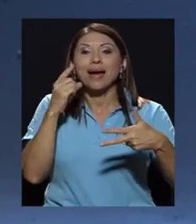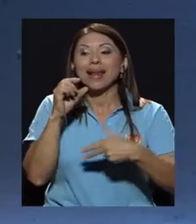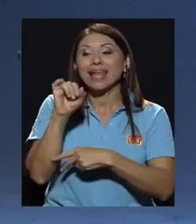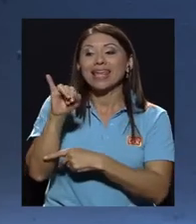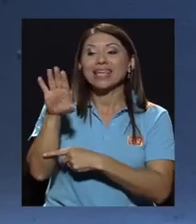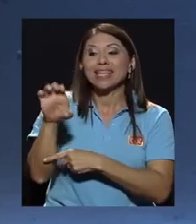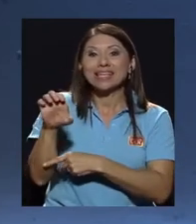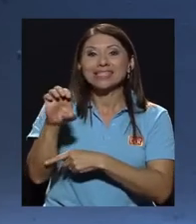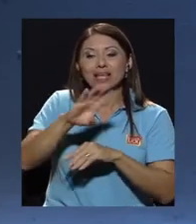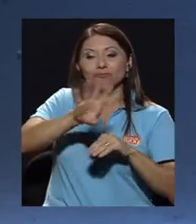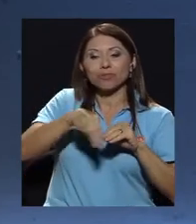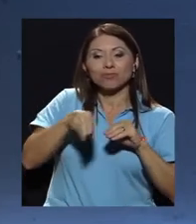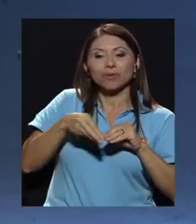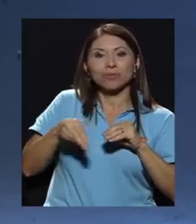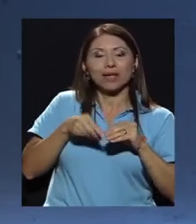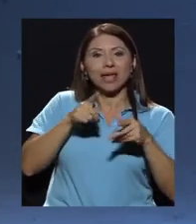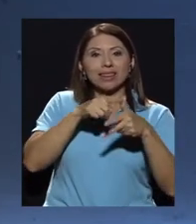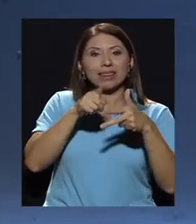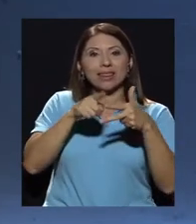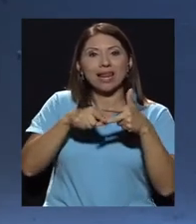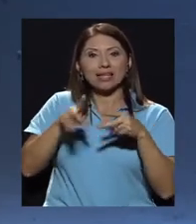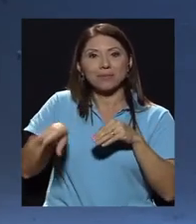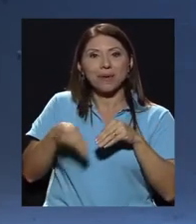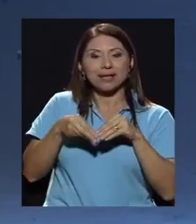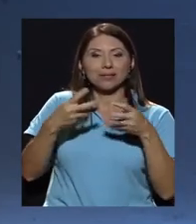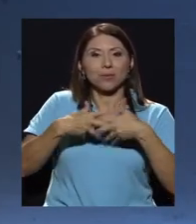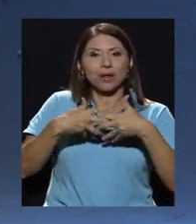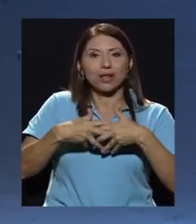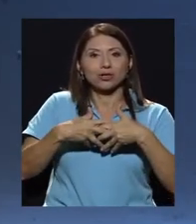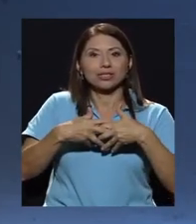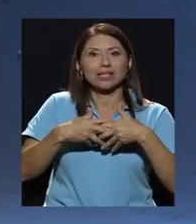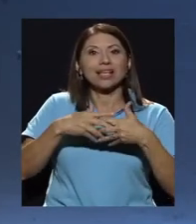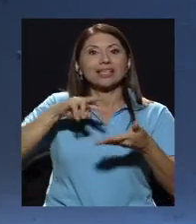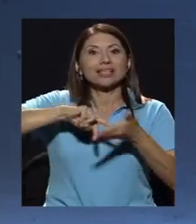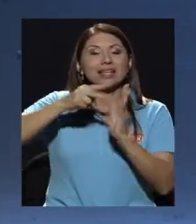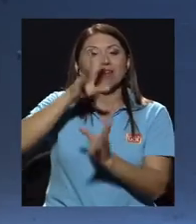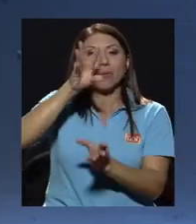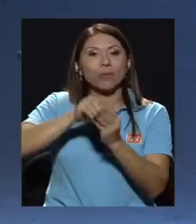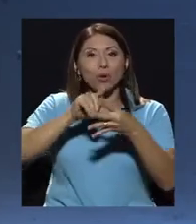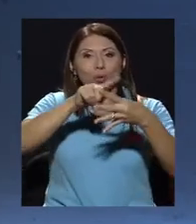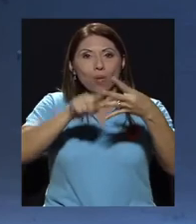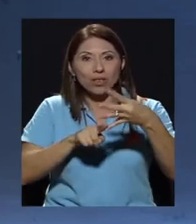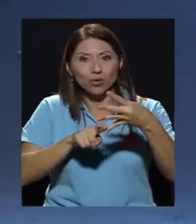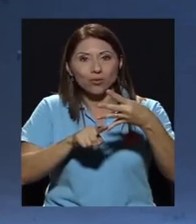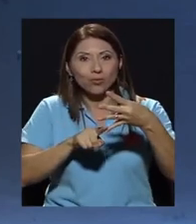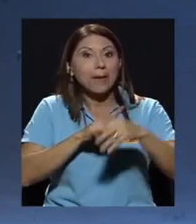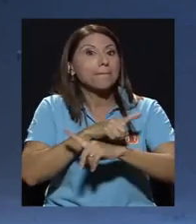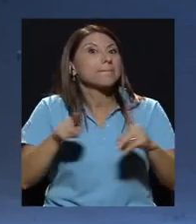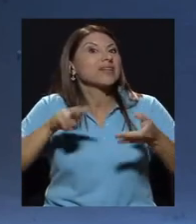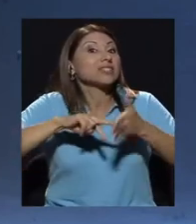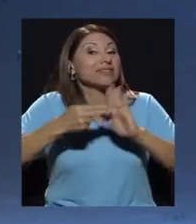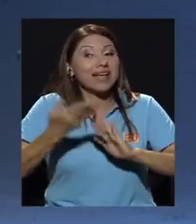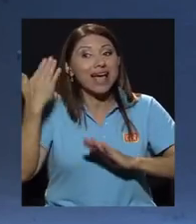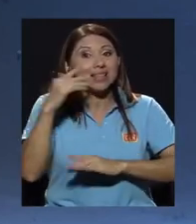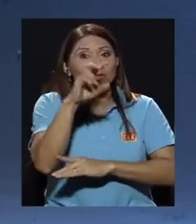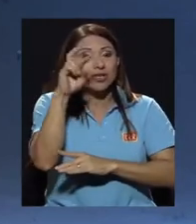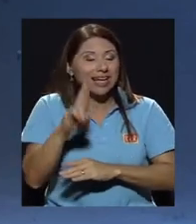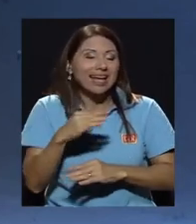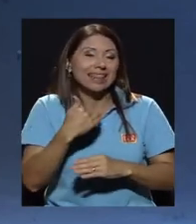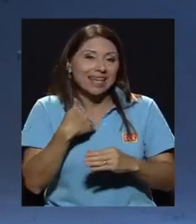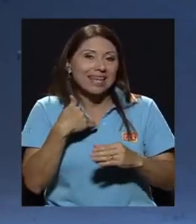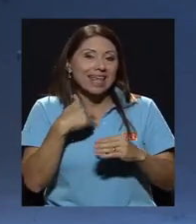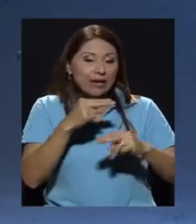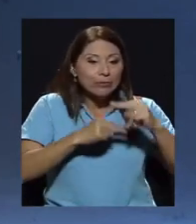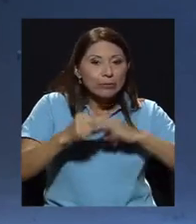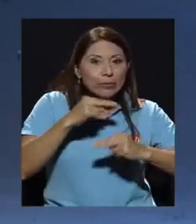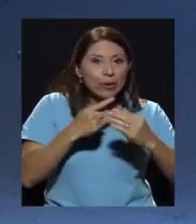tres operadores o sea para que Costa Rica tuviera cuatro operadores ¿estos cuáles fueron? primero que Costa Rica tenía un mercado monopólico ¿ok? y eso